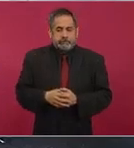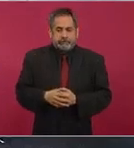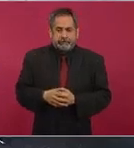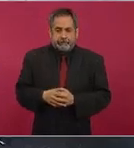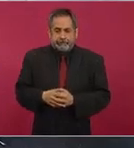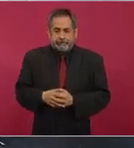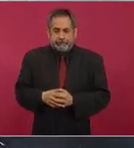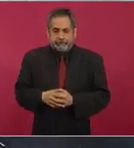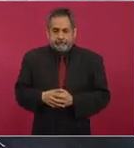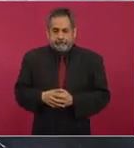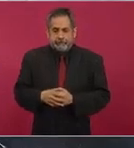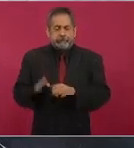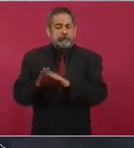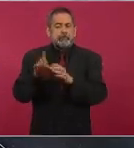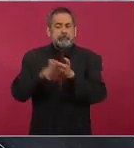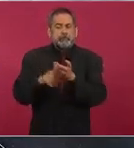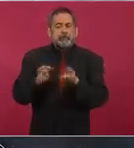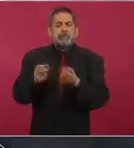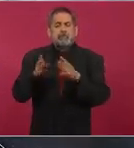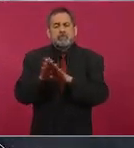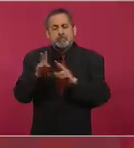¿cuál es el balance?